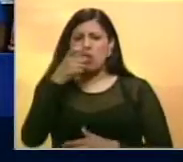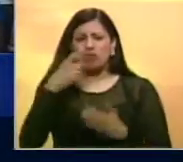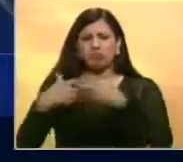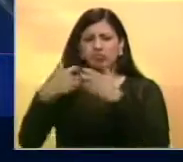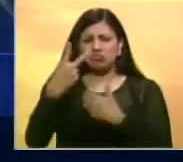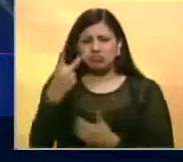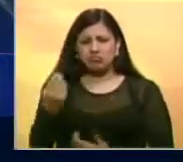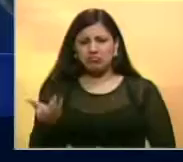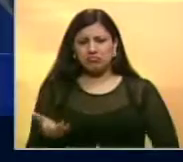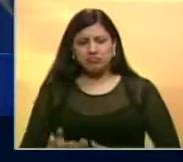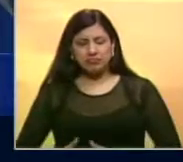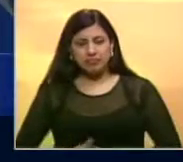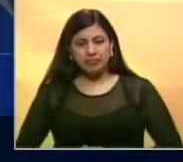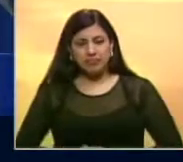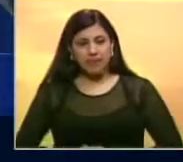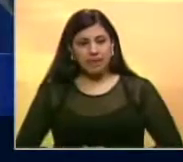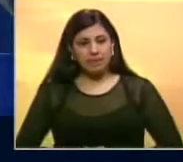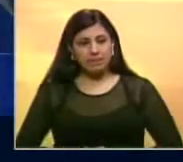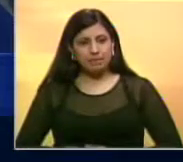atajos.